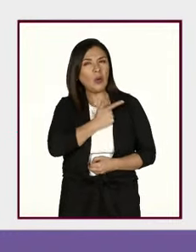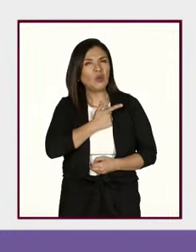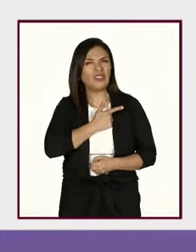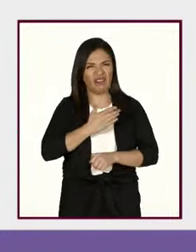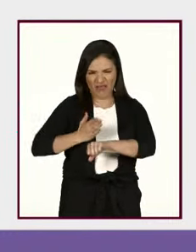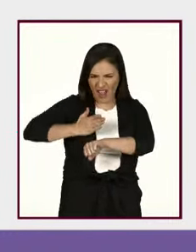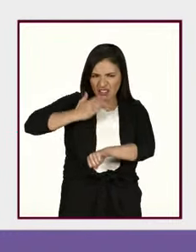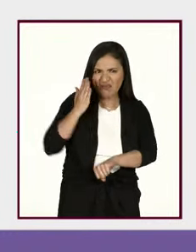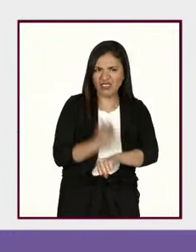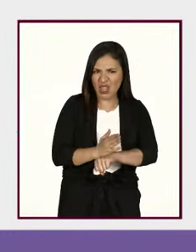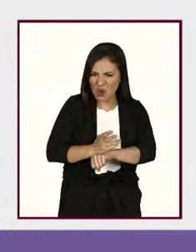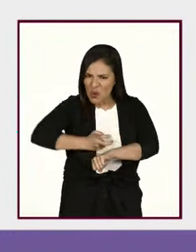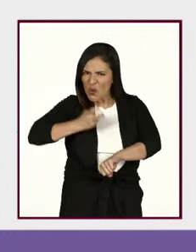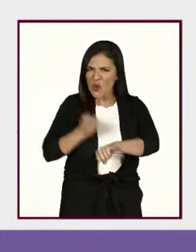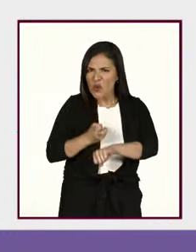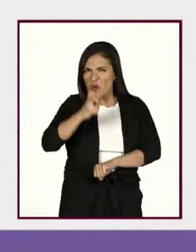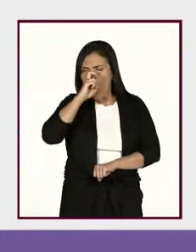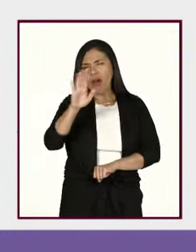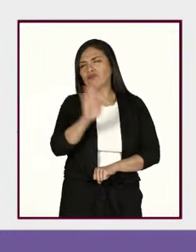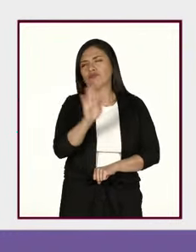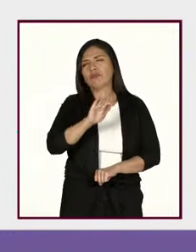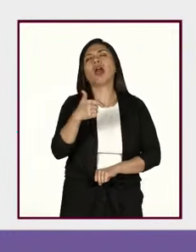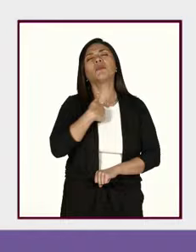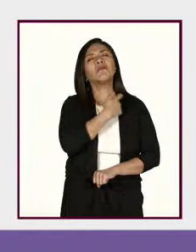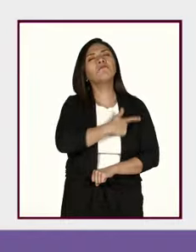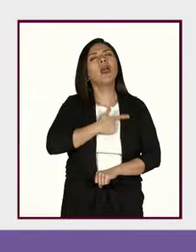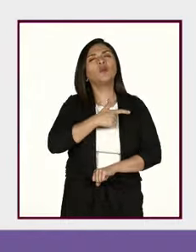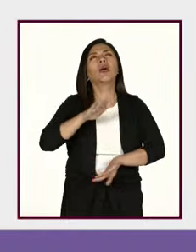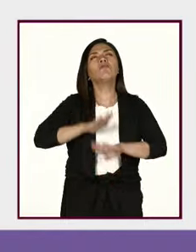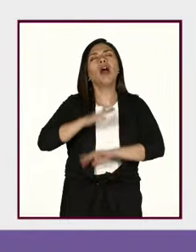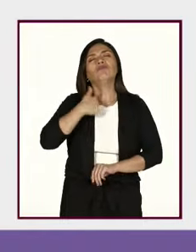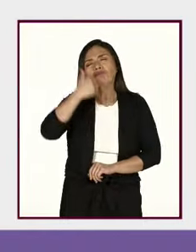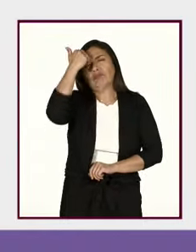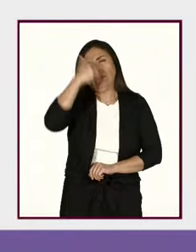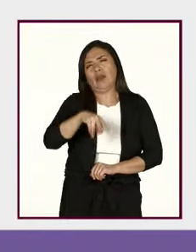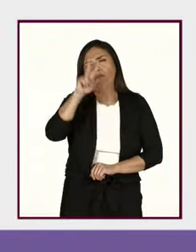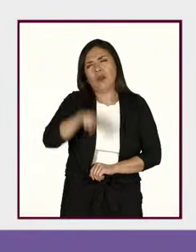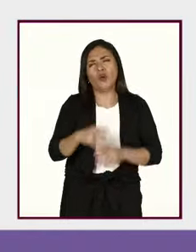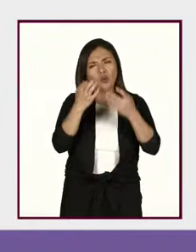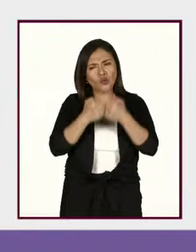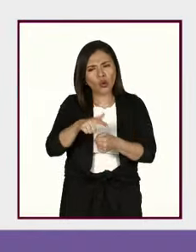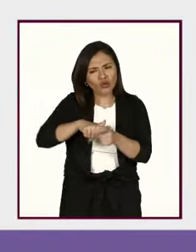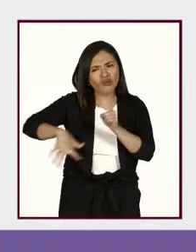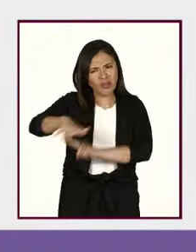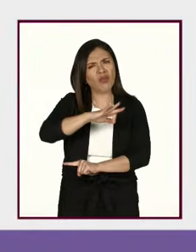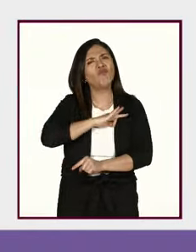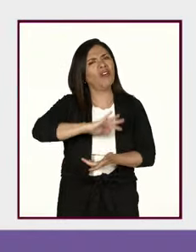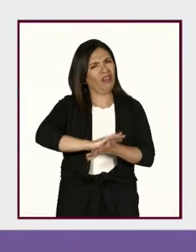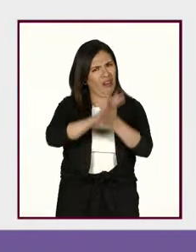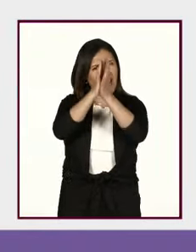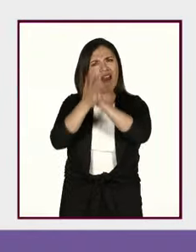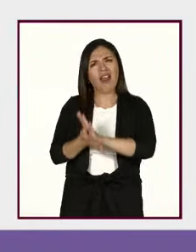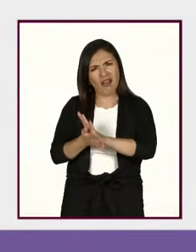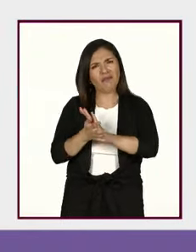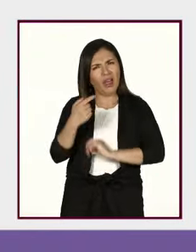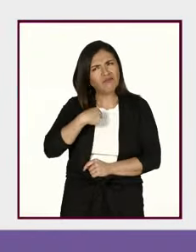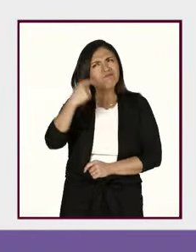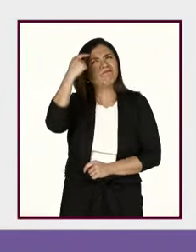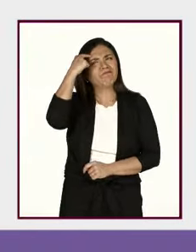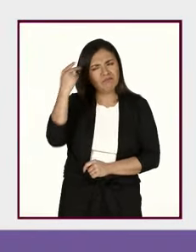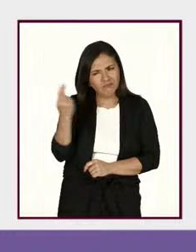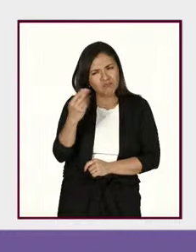punitivo porque yo soy una convencida de que la sociedad puede cambiar, de que puede